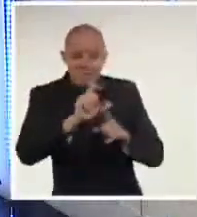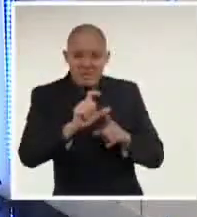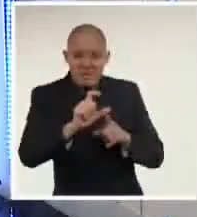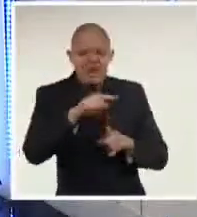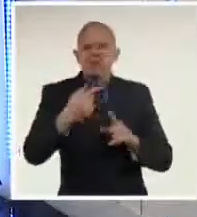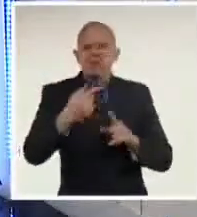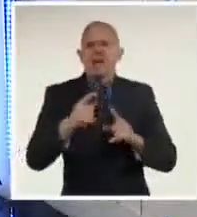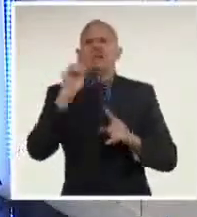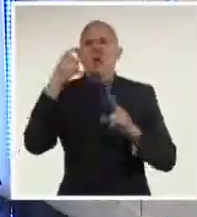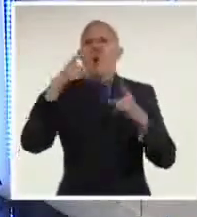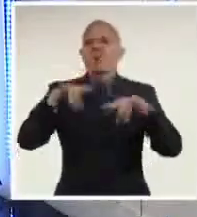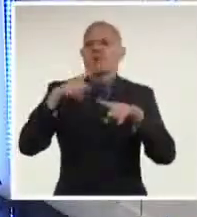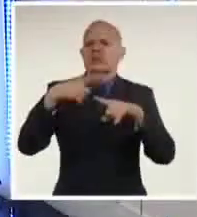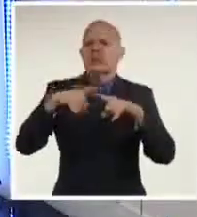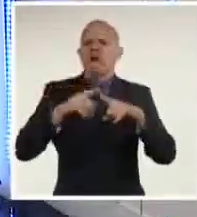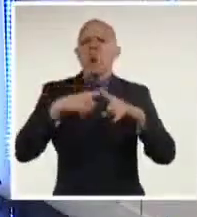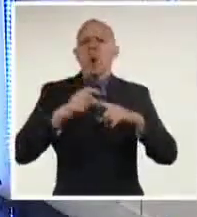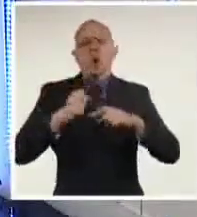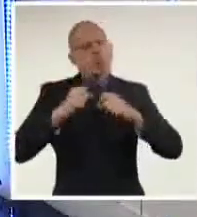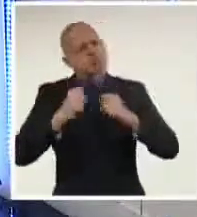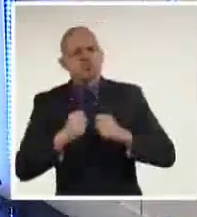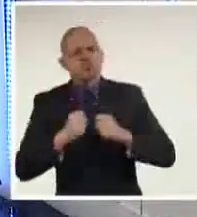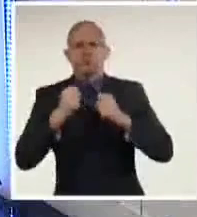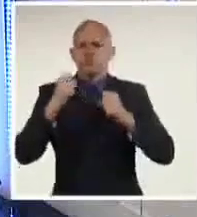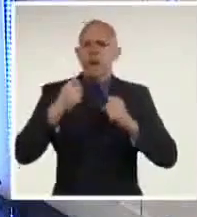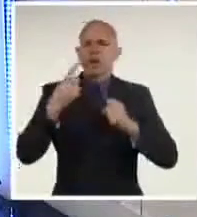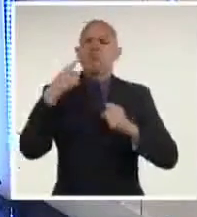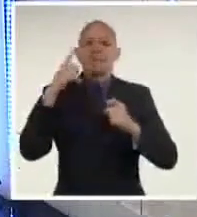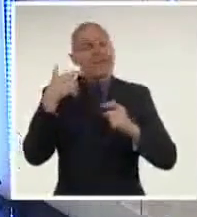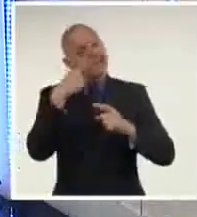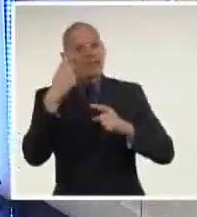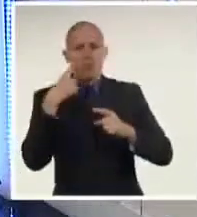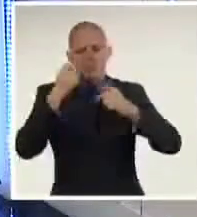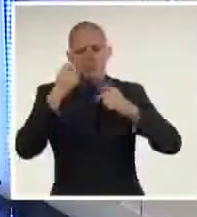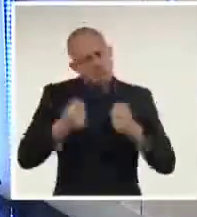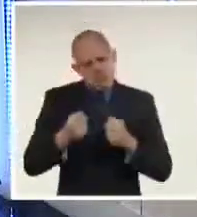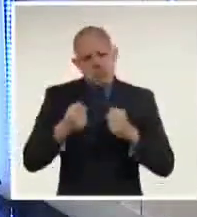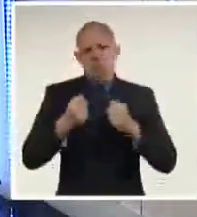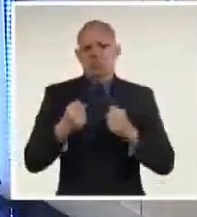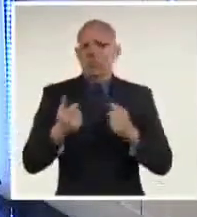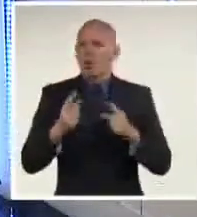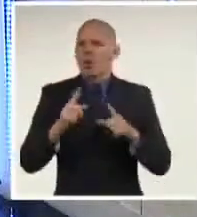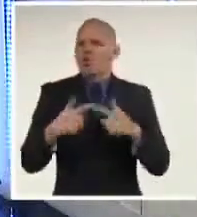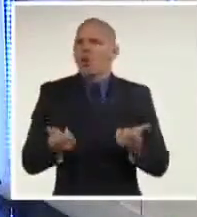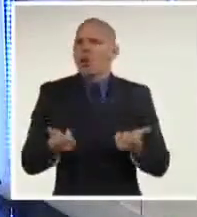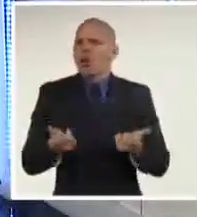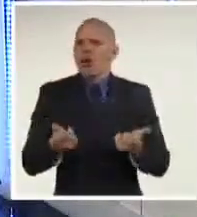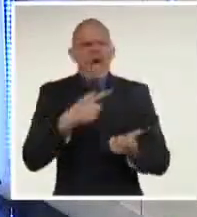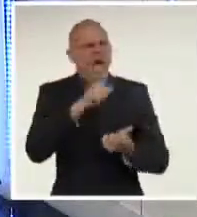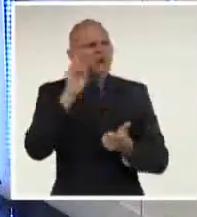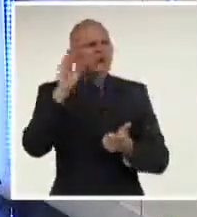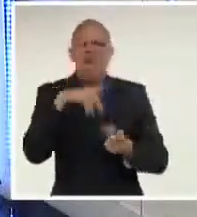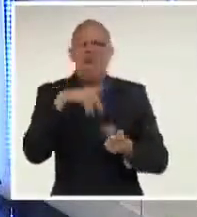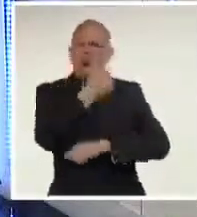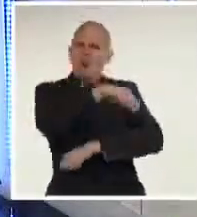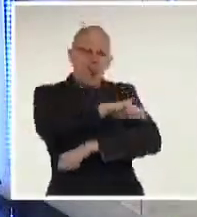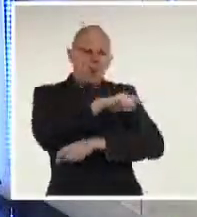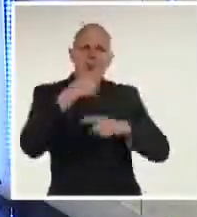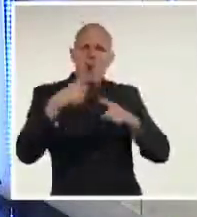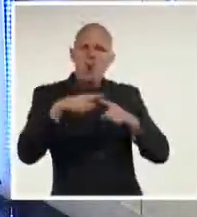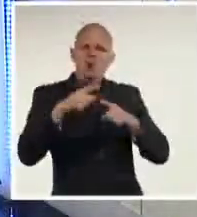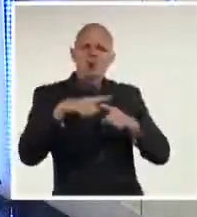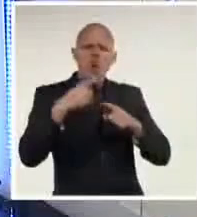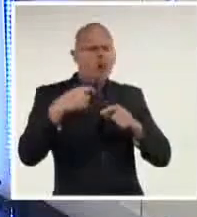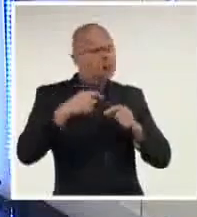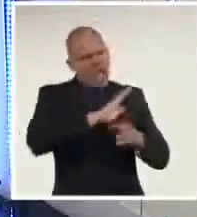maten a tiros y que no pase absolutamente nada. ¿Por qué es tan importante salir de Cusco, Arequipa e irse a Lima? Bueno, porque ahí está el poder y la